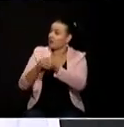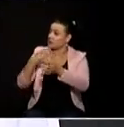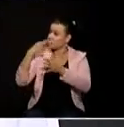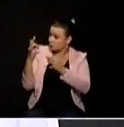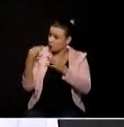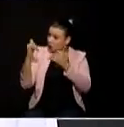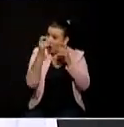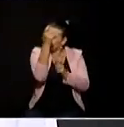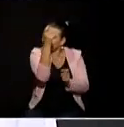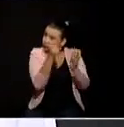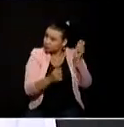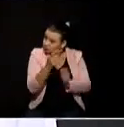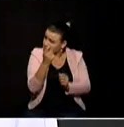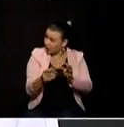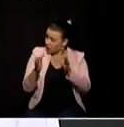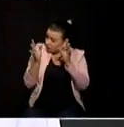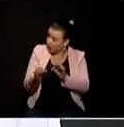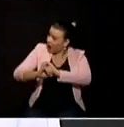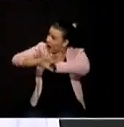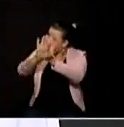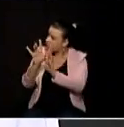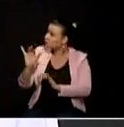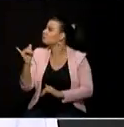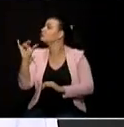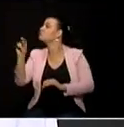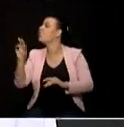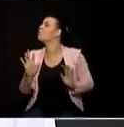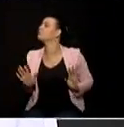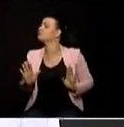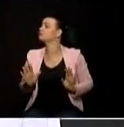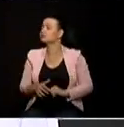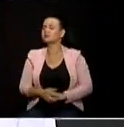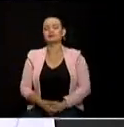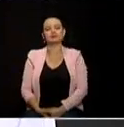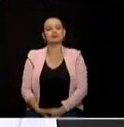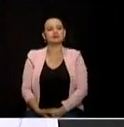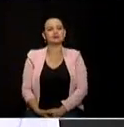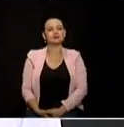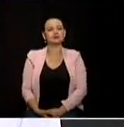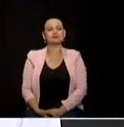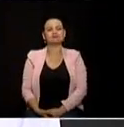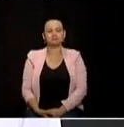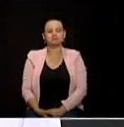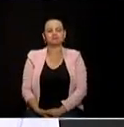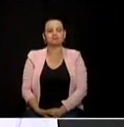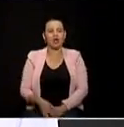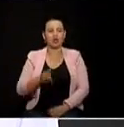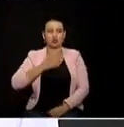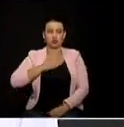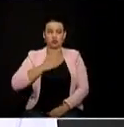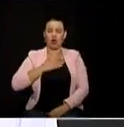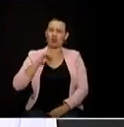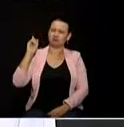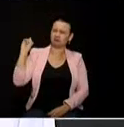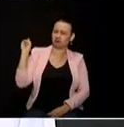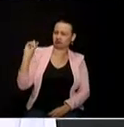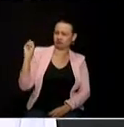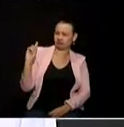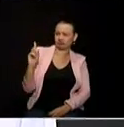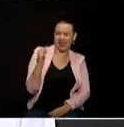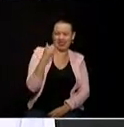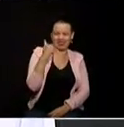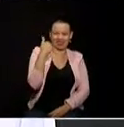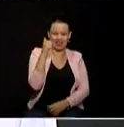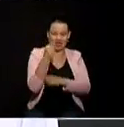y hacen parte de la contabilidad de su campaña sí o no muy bien juan camilo 10 años entregando más de un millón de